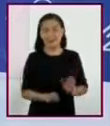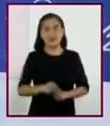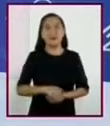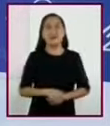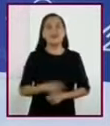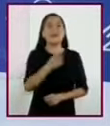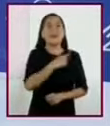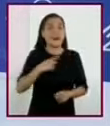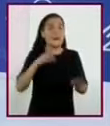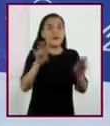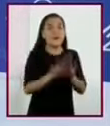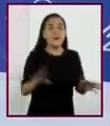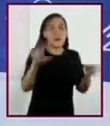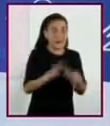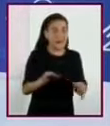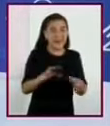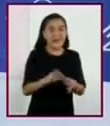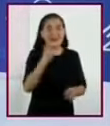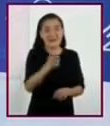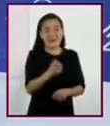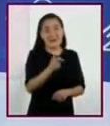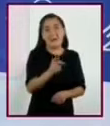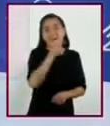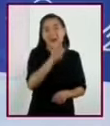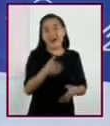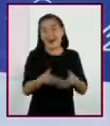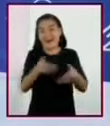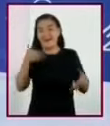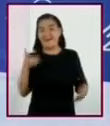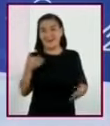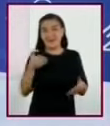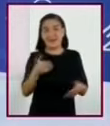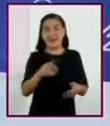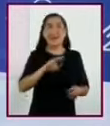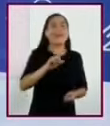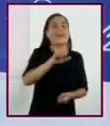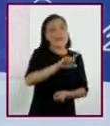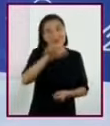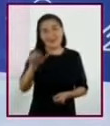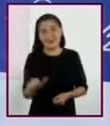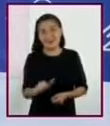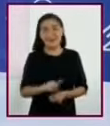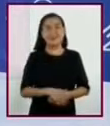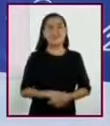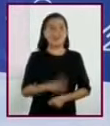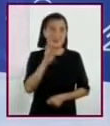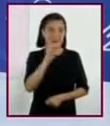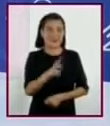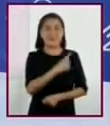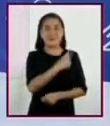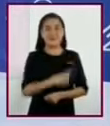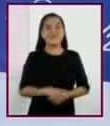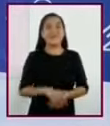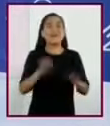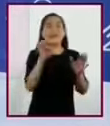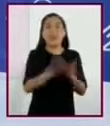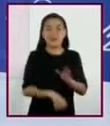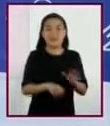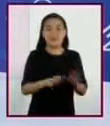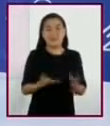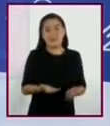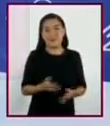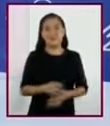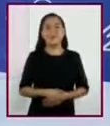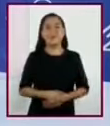podemos interpretar por medio de las palabras anteriores y posteriores. Veamos. Si tomamos como